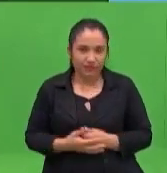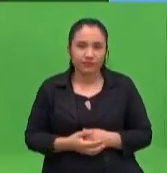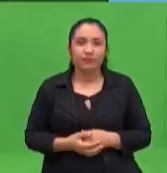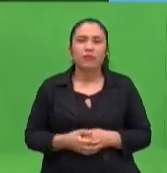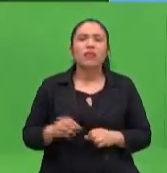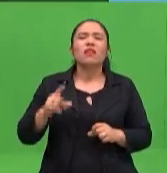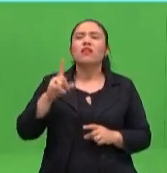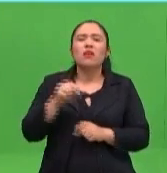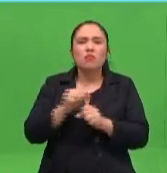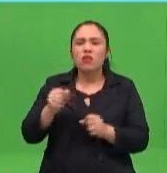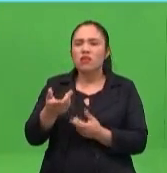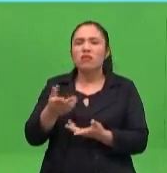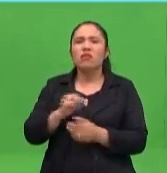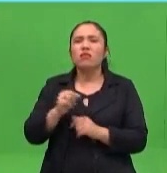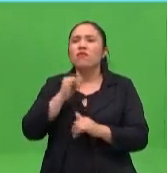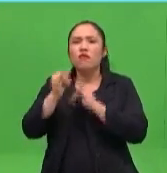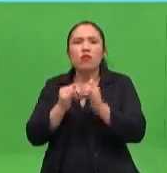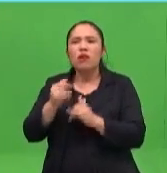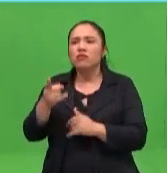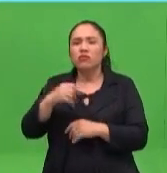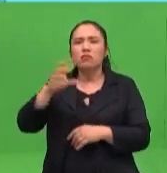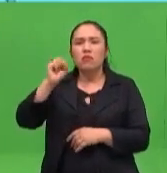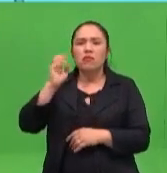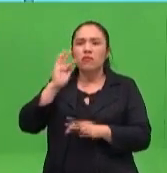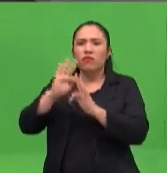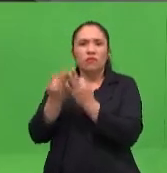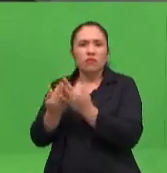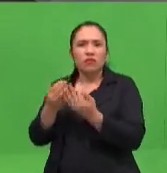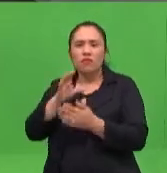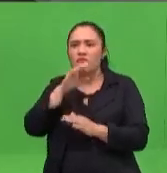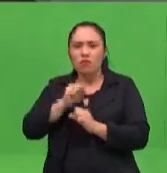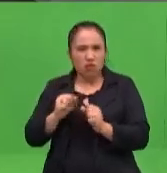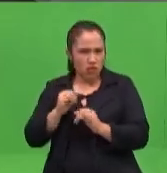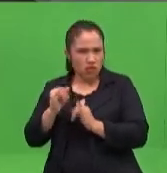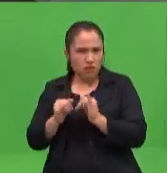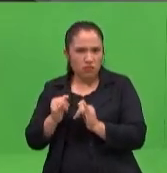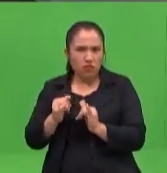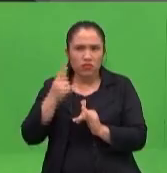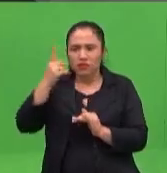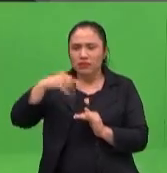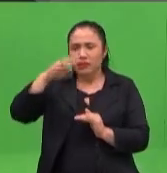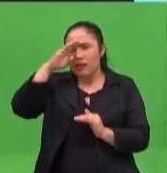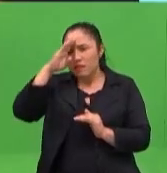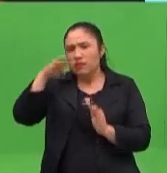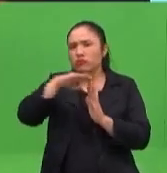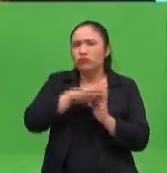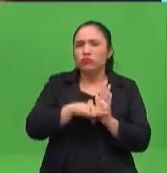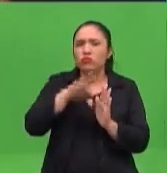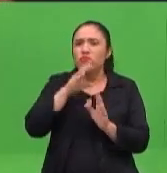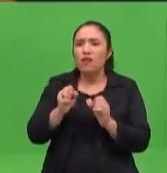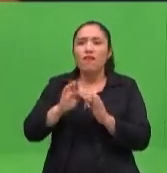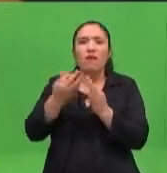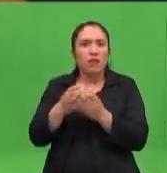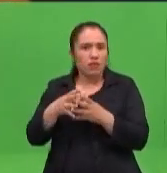de familia y les pregunto a las dos para que vayamos y cerrando también esta propuesta porque después tenemos otro tema para los padres en casa y para la familia ampliada.